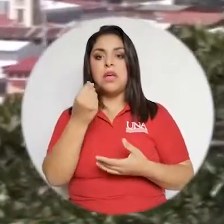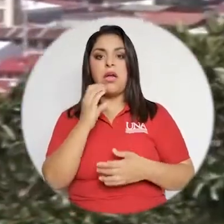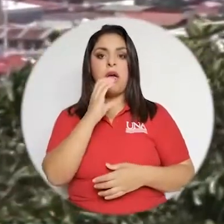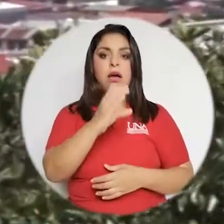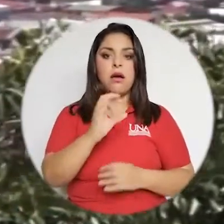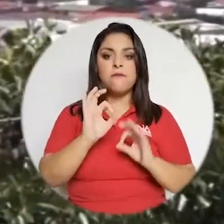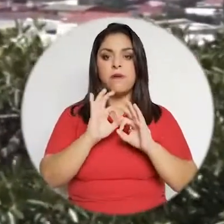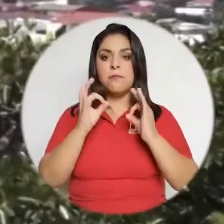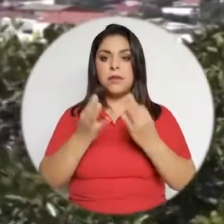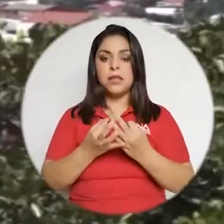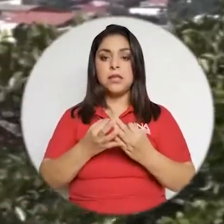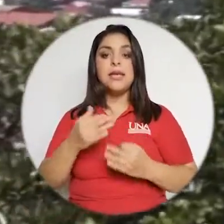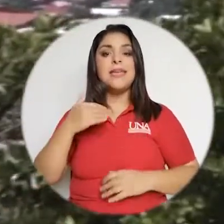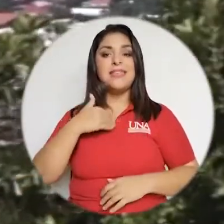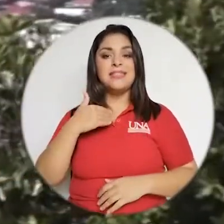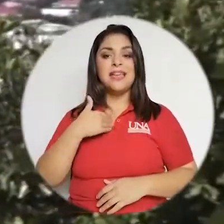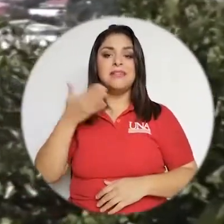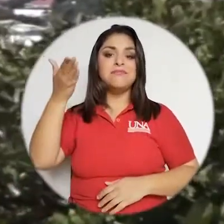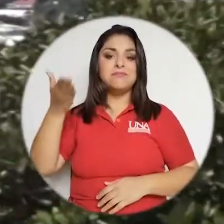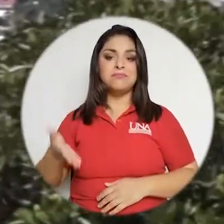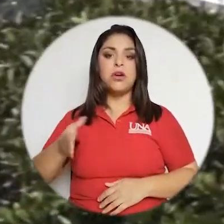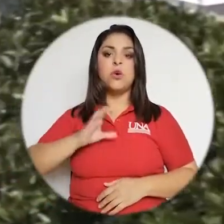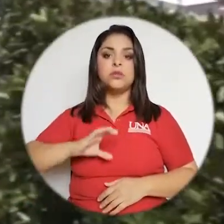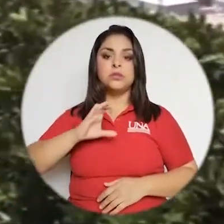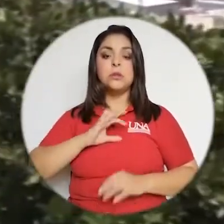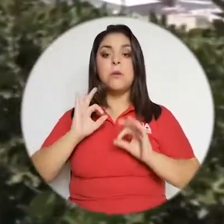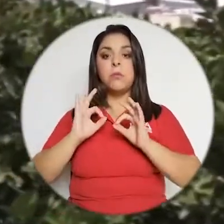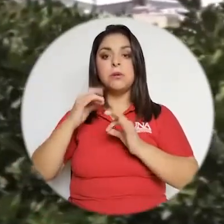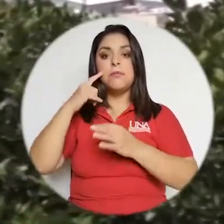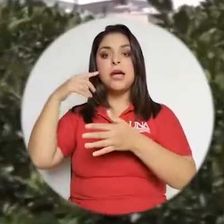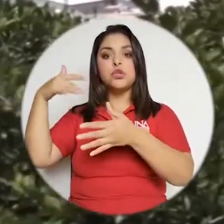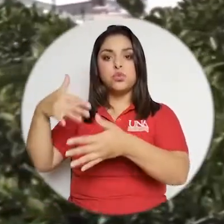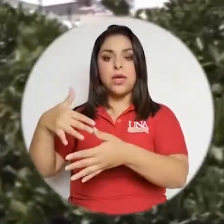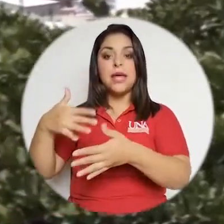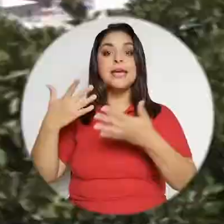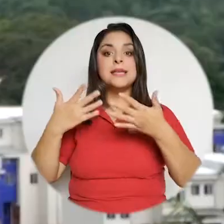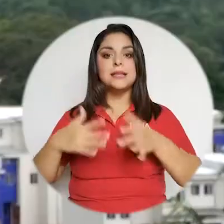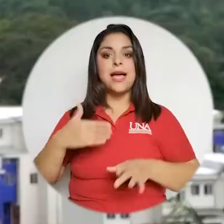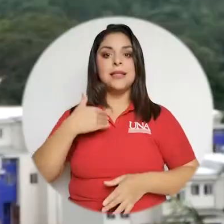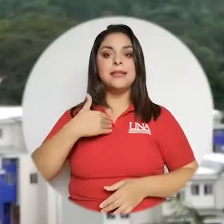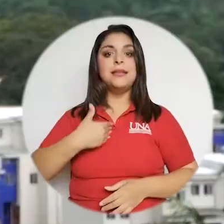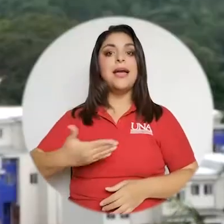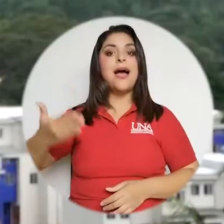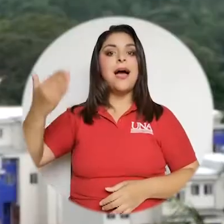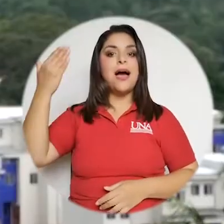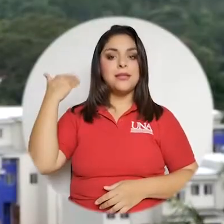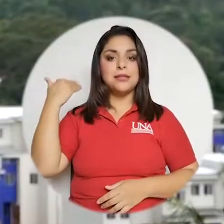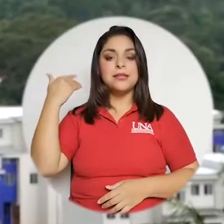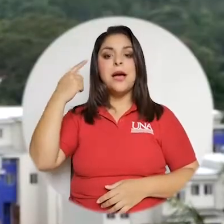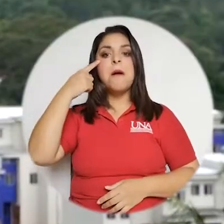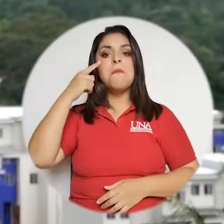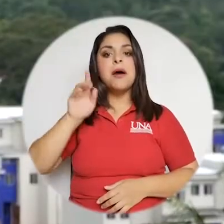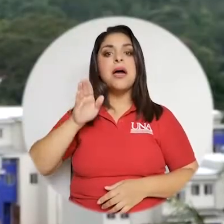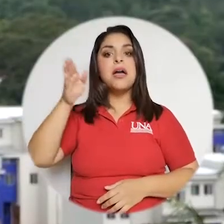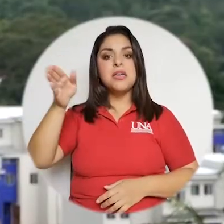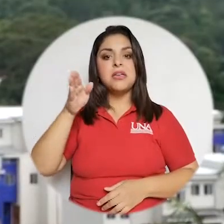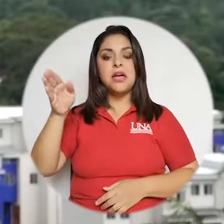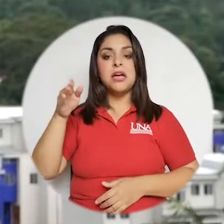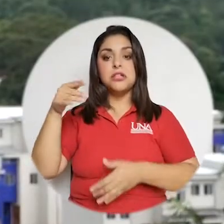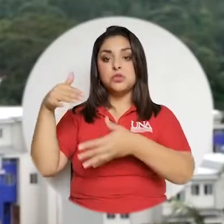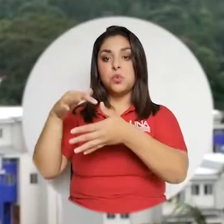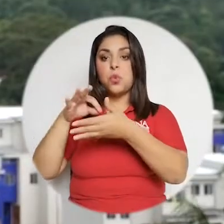ningún sentido a los ingresos familiares y va a tener condiciones óptimas para estudiar. Ya las tenía antes